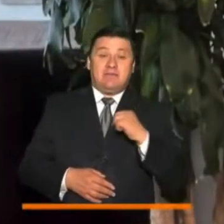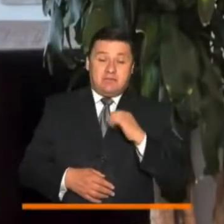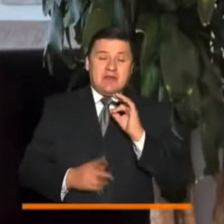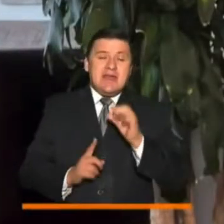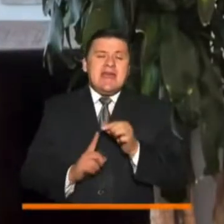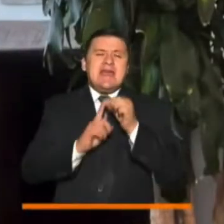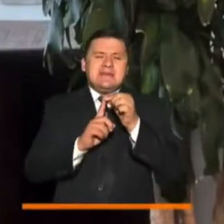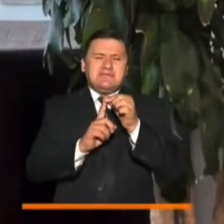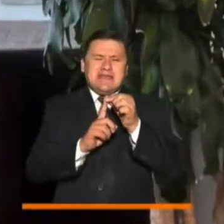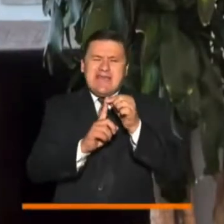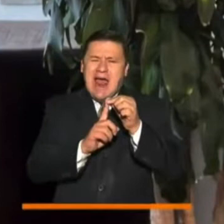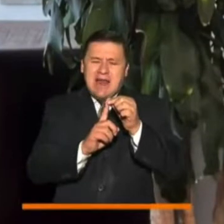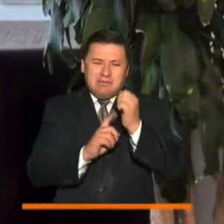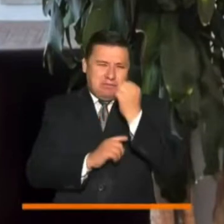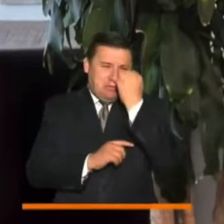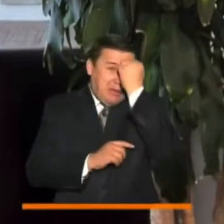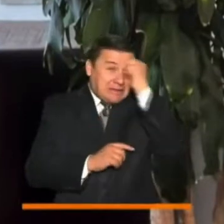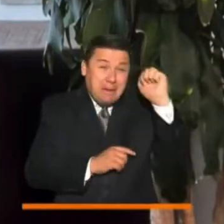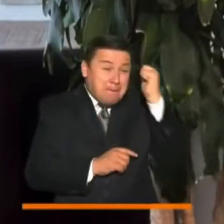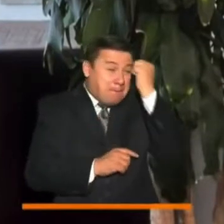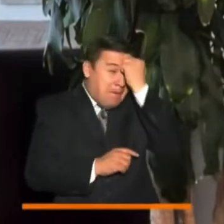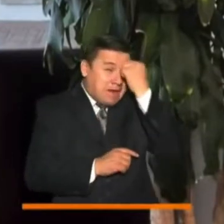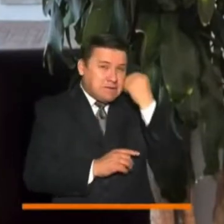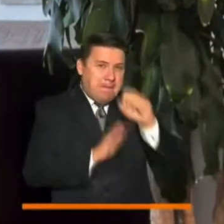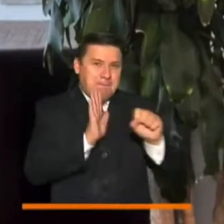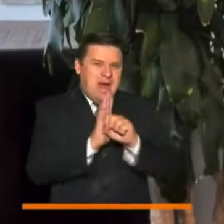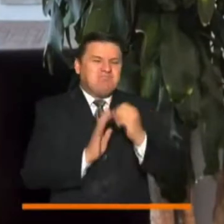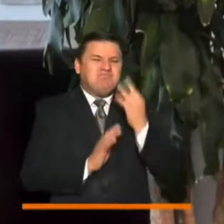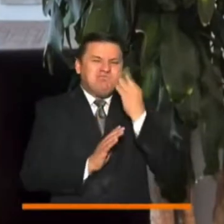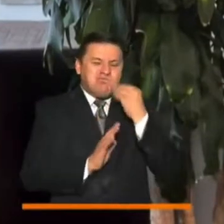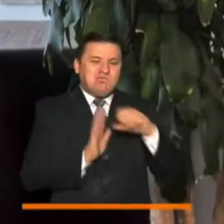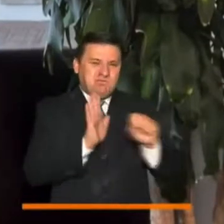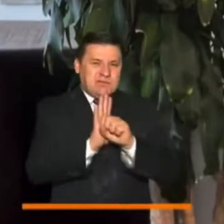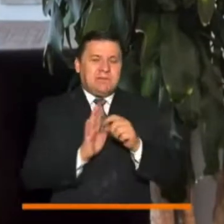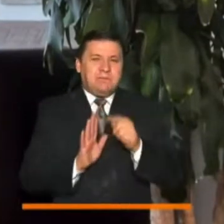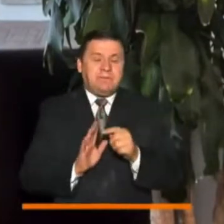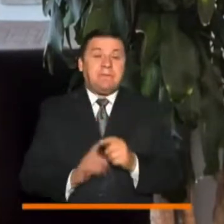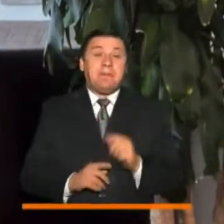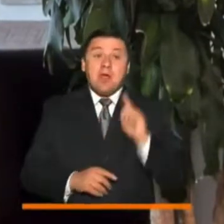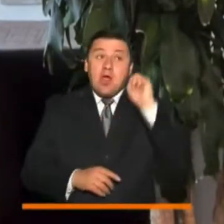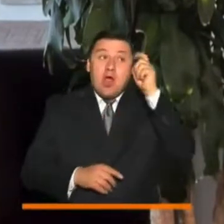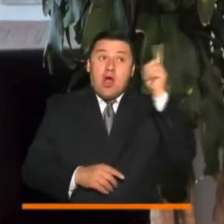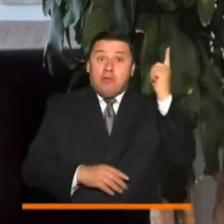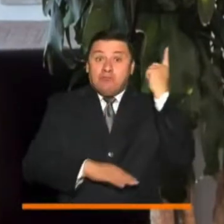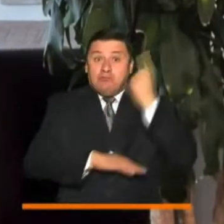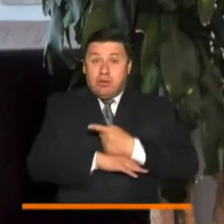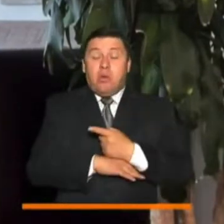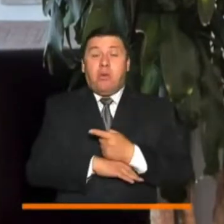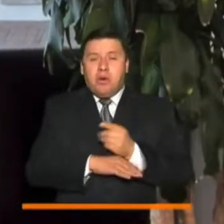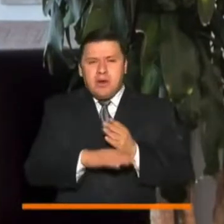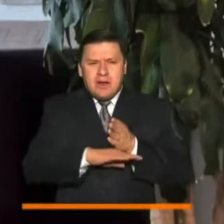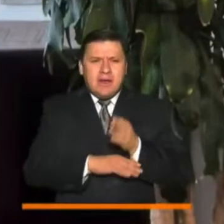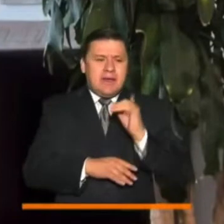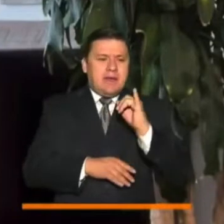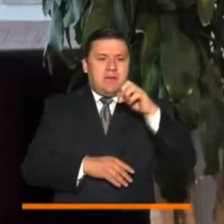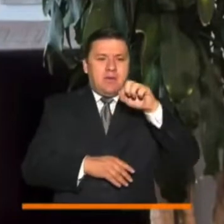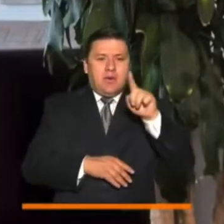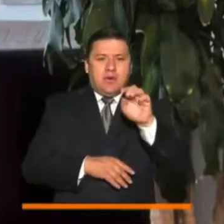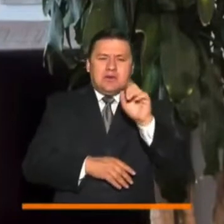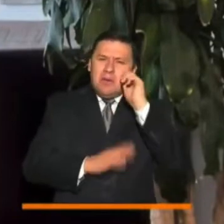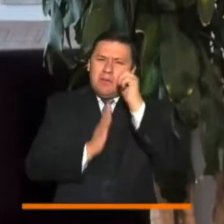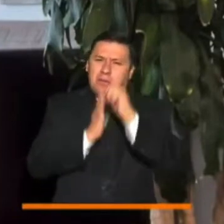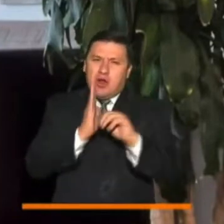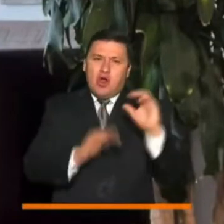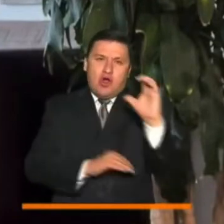agencia especializada en eventos virtuales y experiencia de marca. En el marco de la iniciativa que lidera el Gobierno Nacional, a través de Impulsa Colombia y su